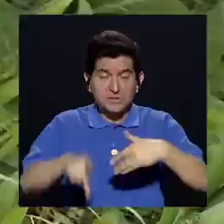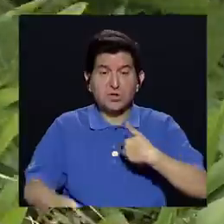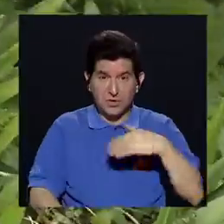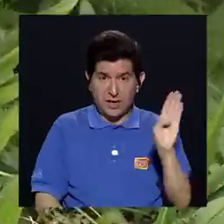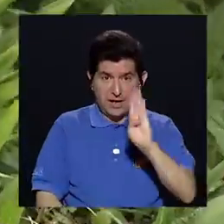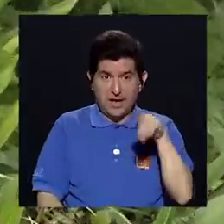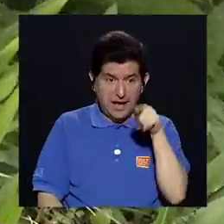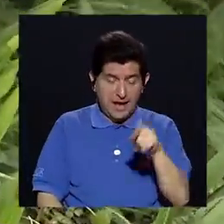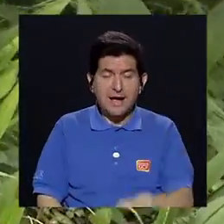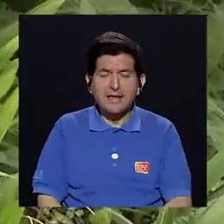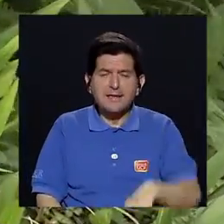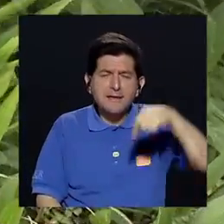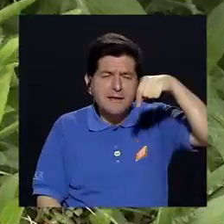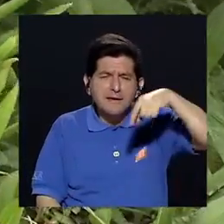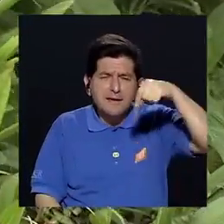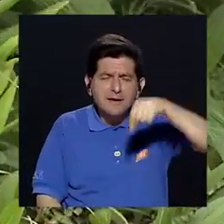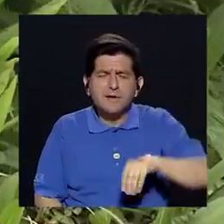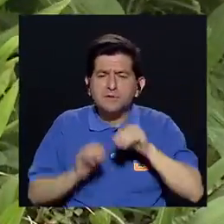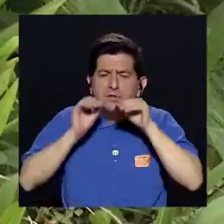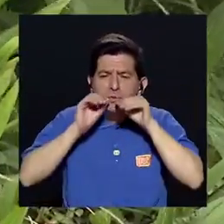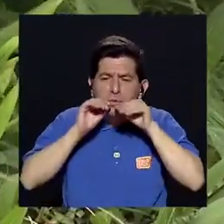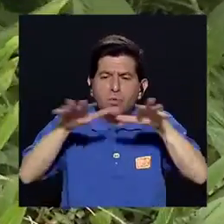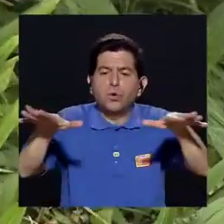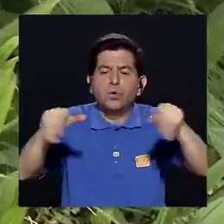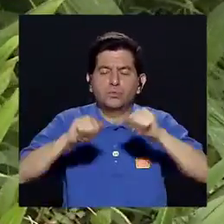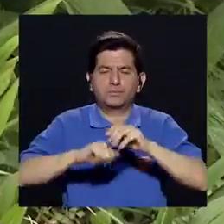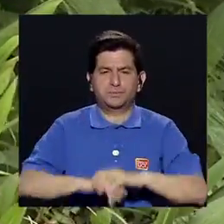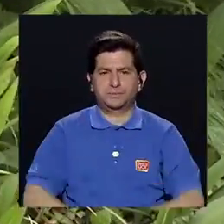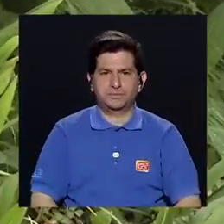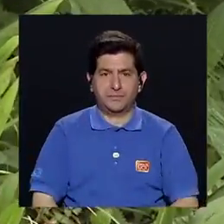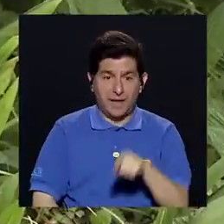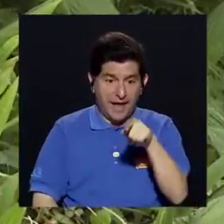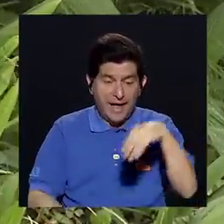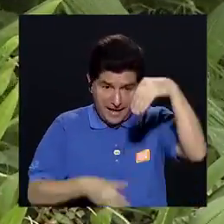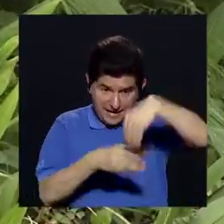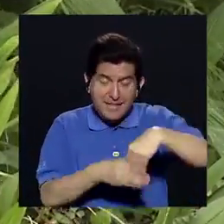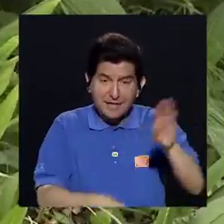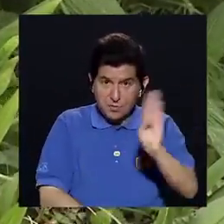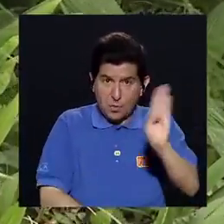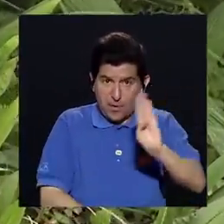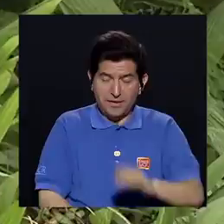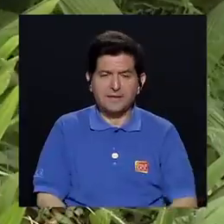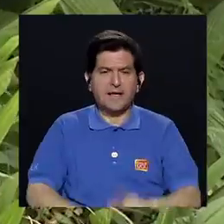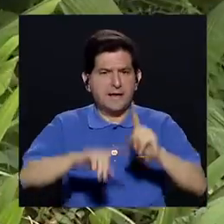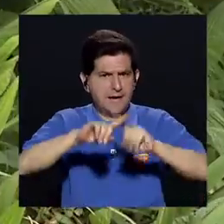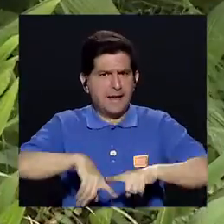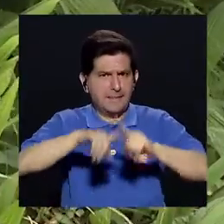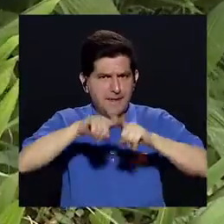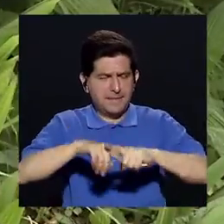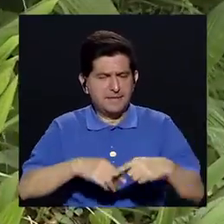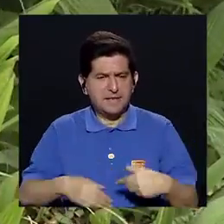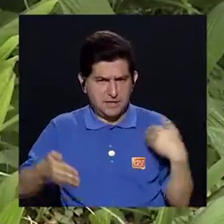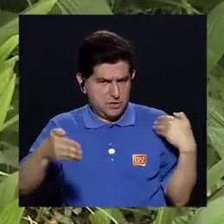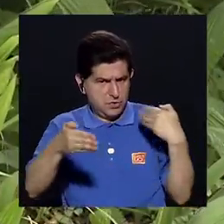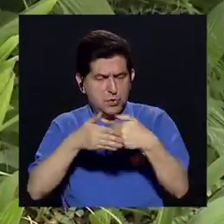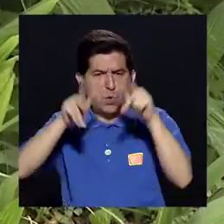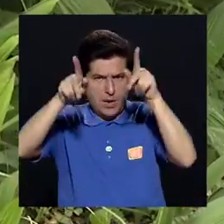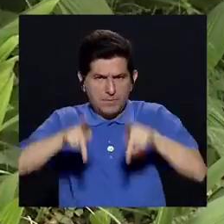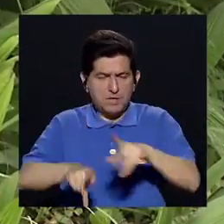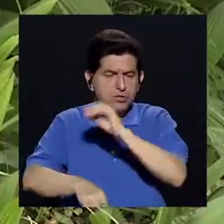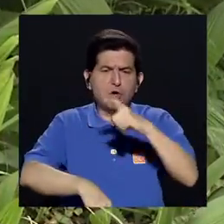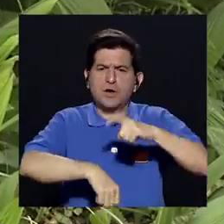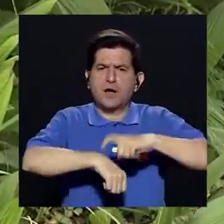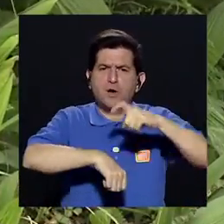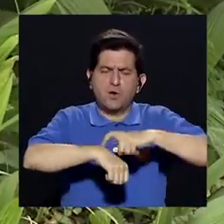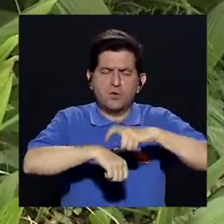en esas gotitas ahí viene la bacteria Y entonces dependiendo de la distancia con que esté con otras personas O el